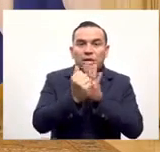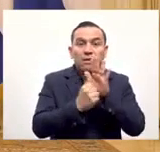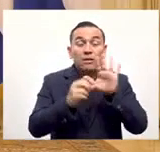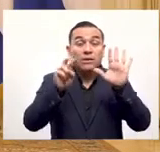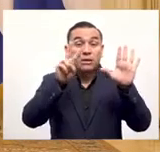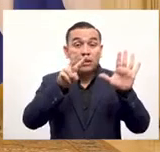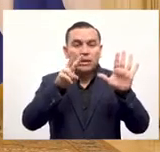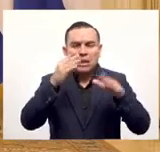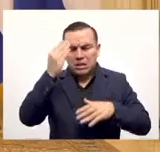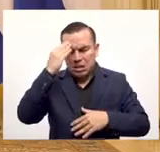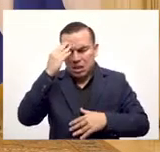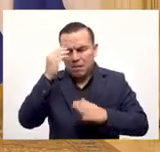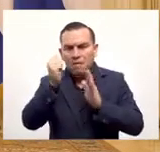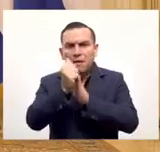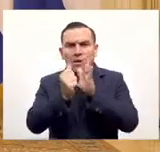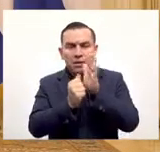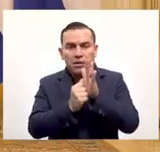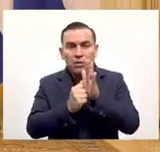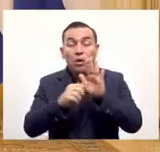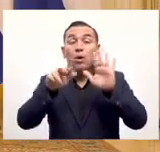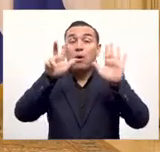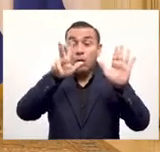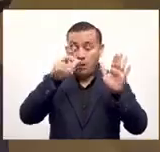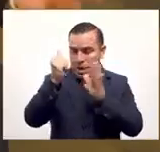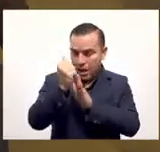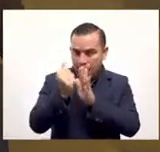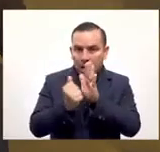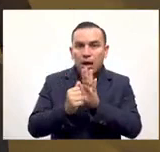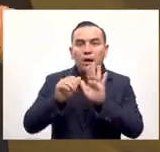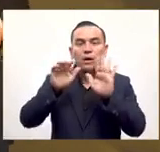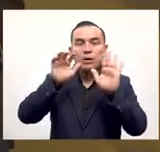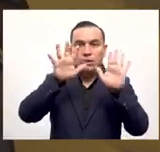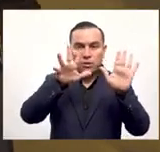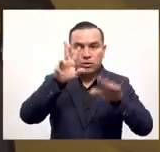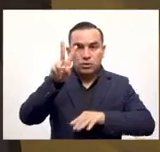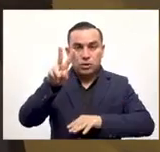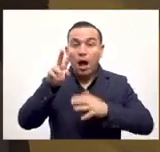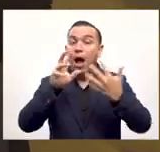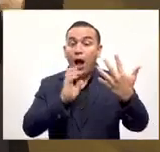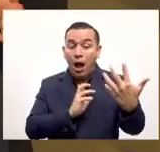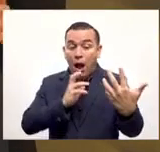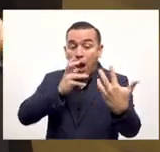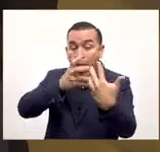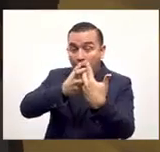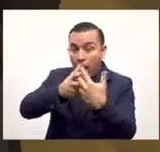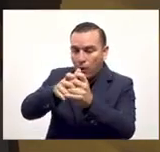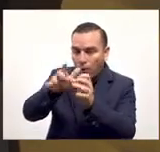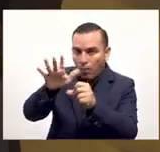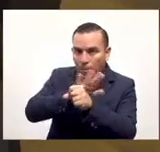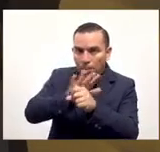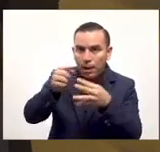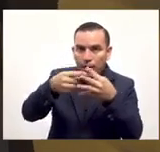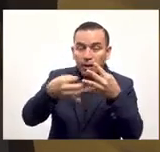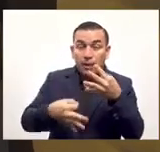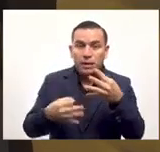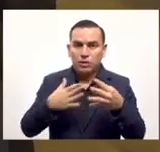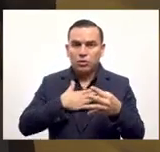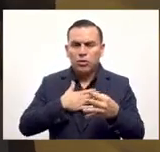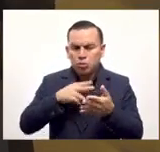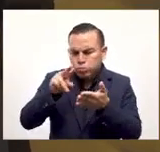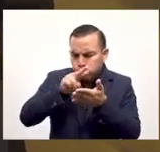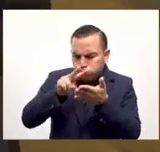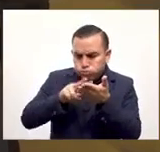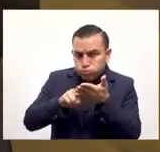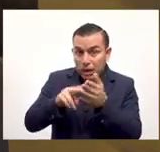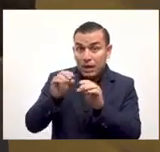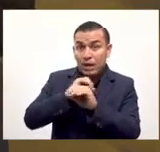7 se les olvida que hay un artículo 8 y se les olvida que hay un artículo 12 una vez que se lee la ley completa así como se la leí hace un